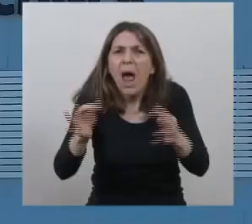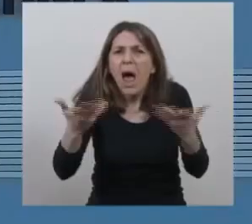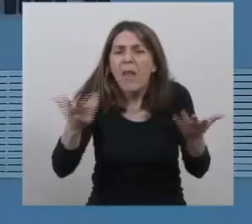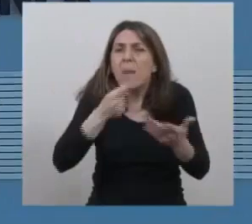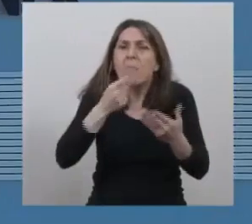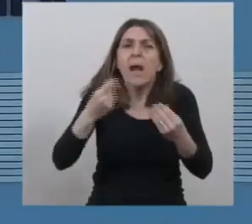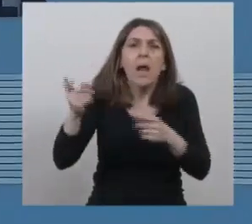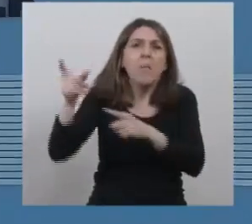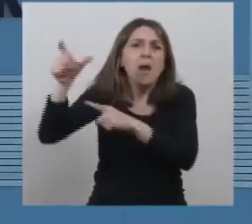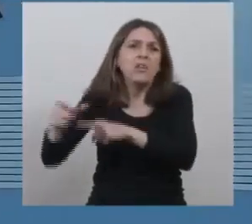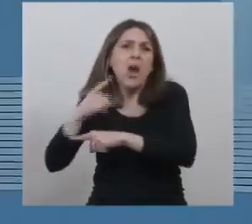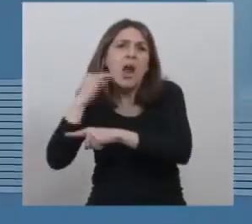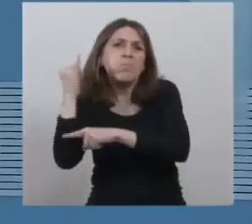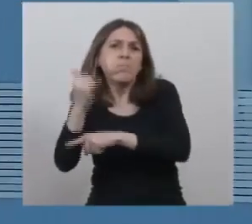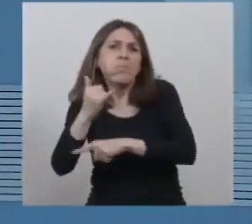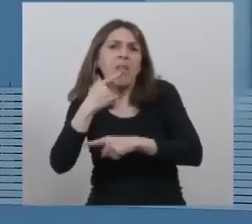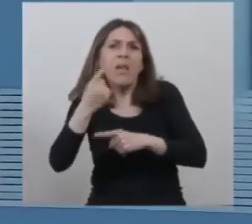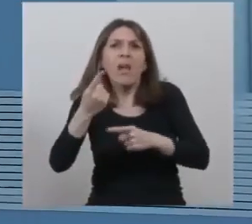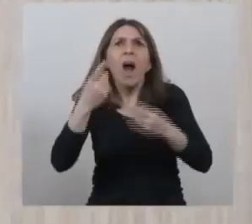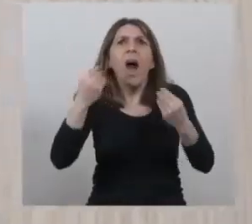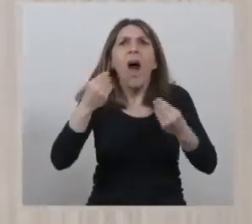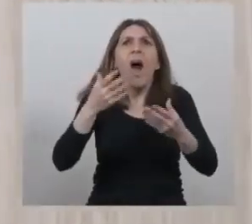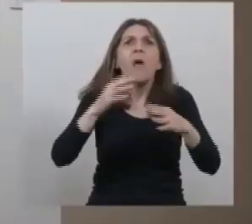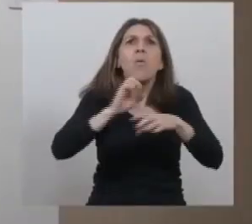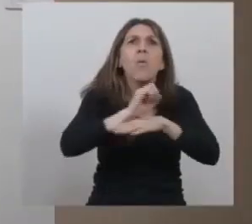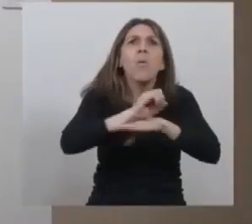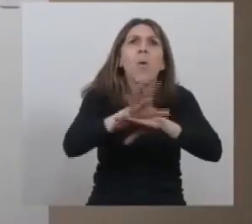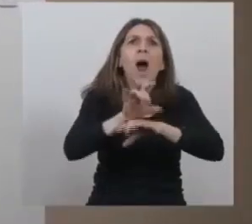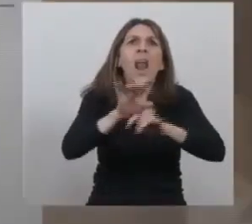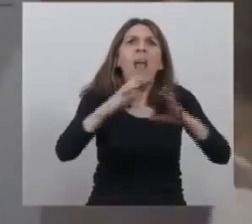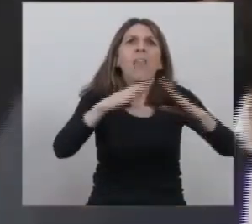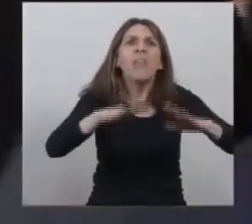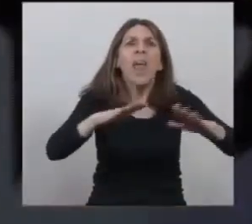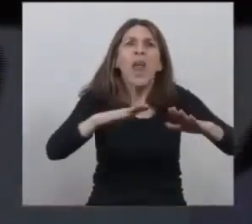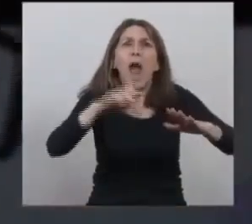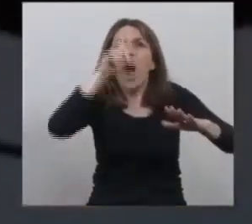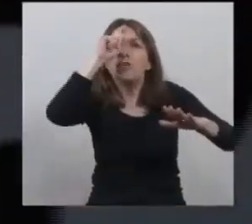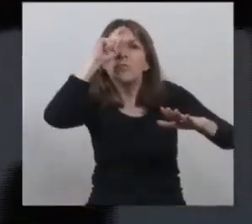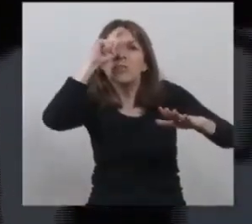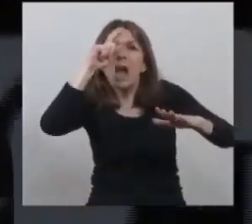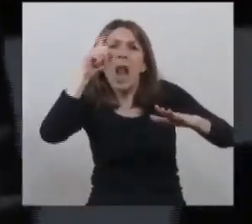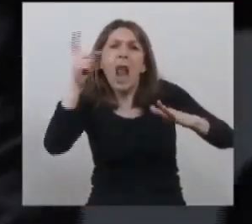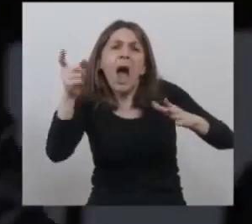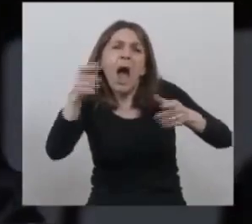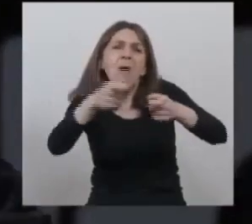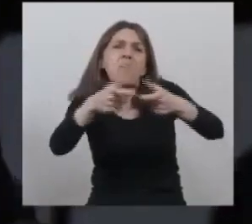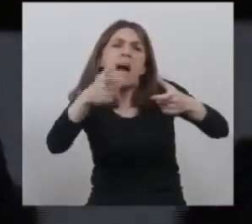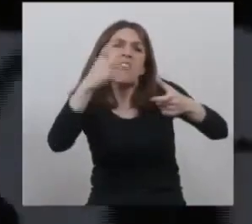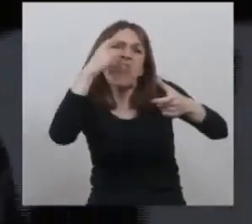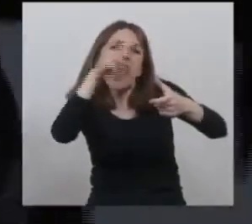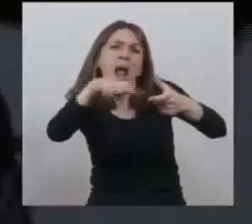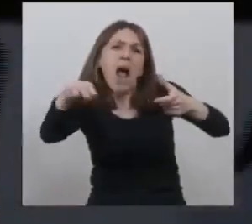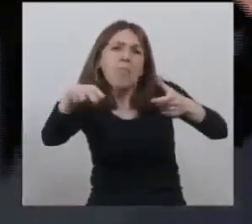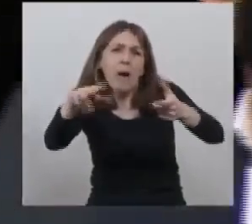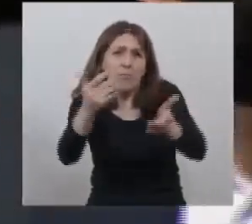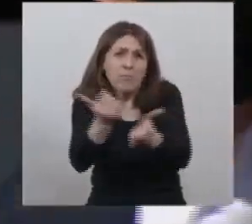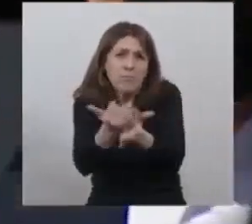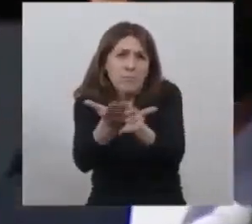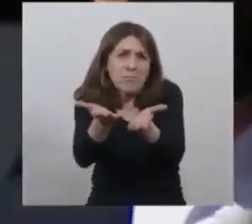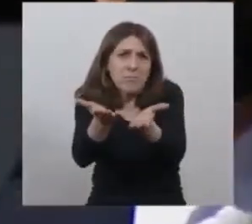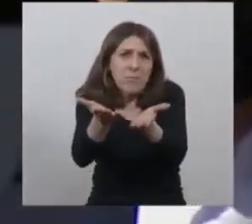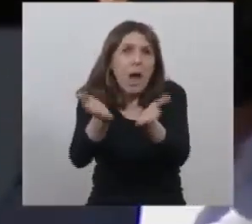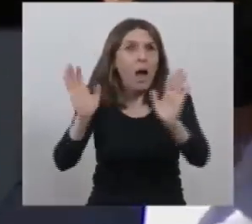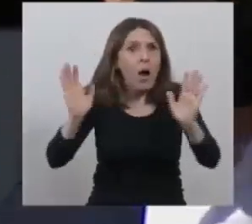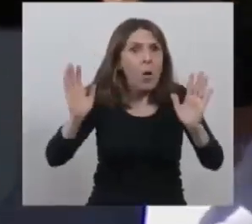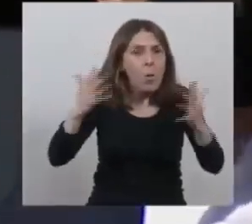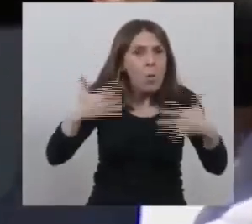cuarentena sirvió para poner 10 camas más y otro periodista sentía con la cabeza y era muy impactante en esa